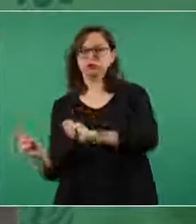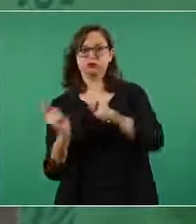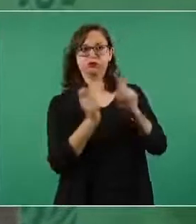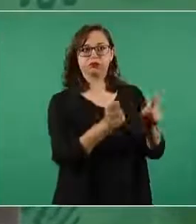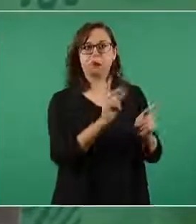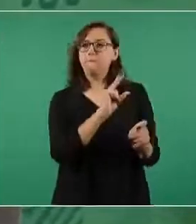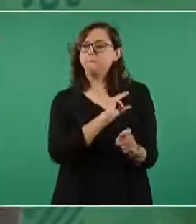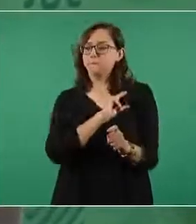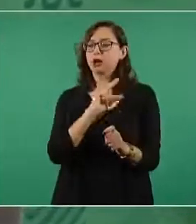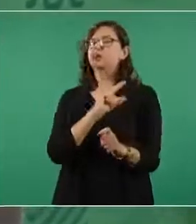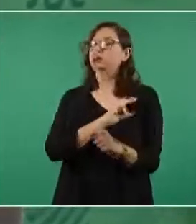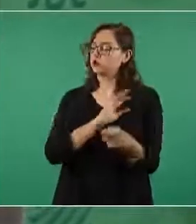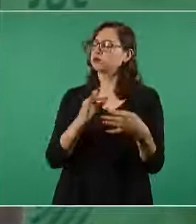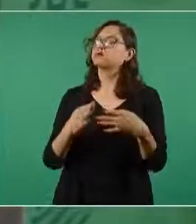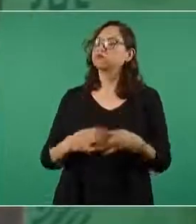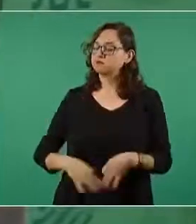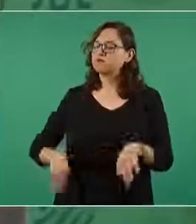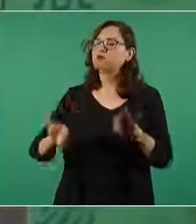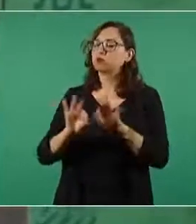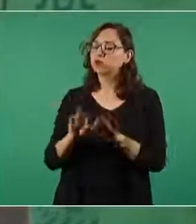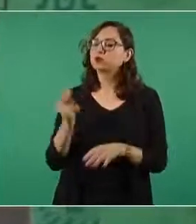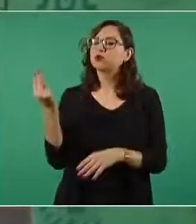de que era importante